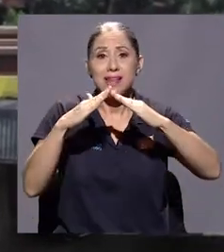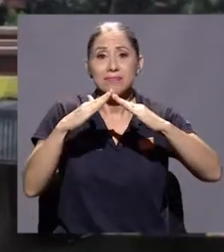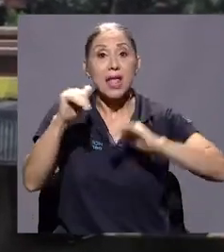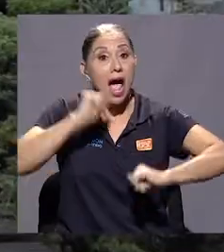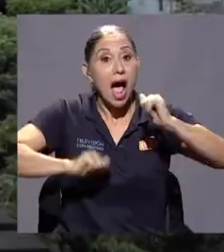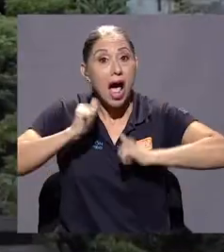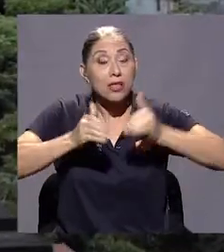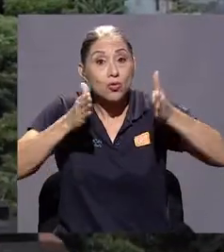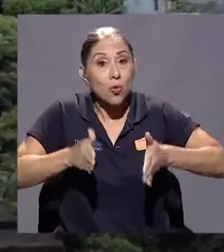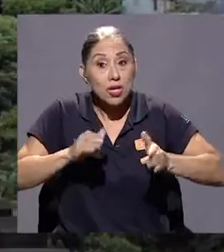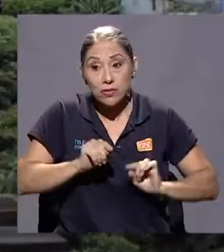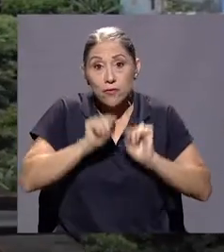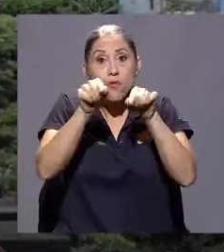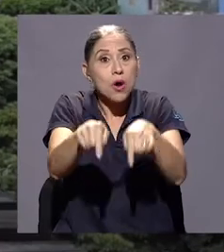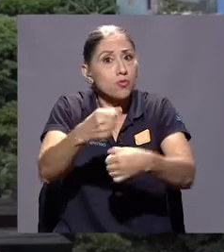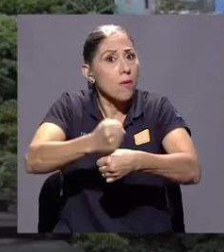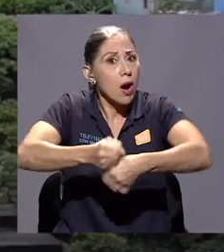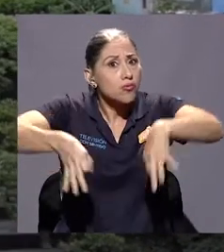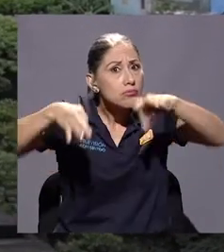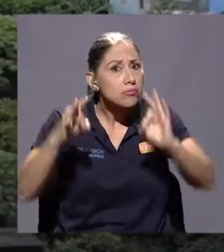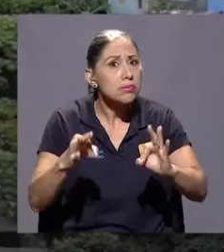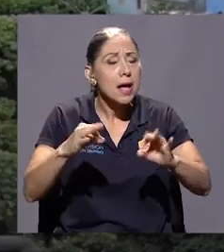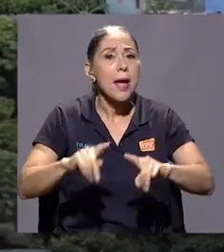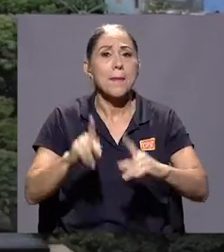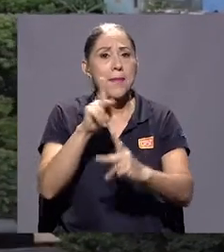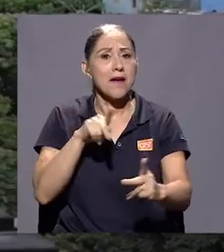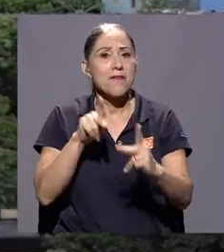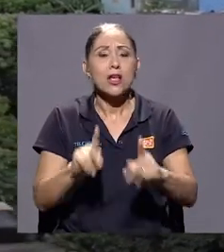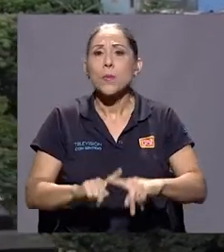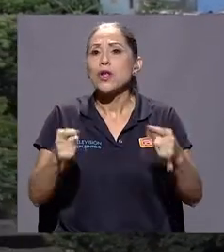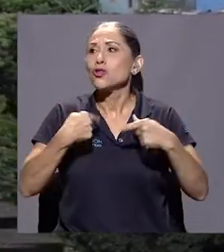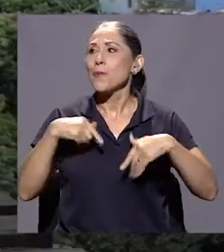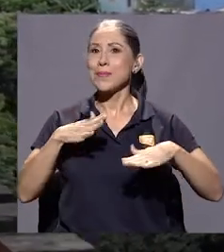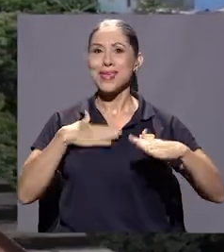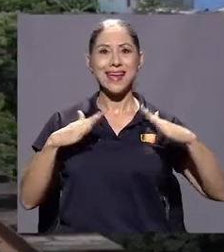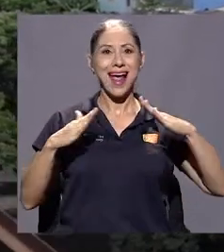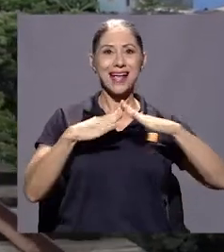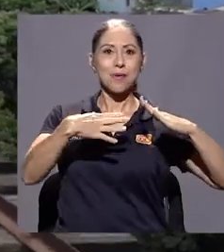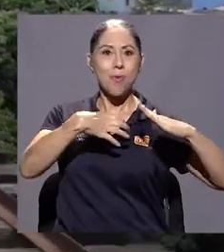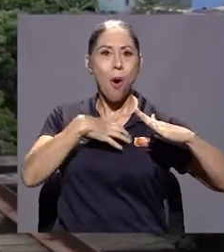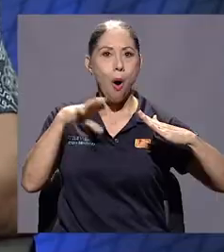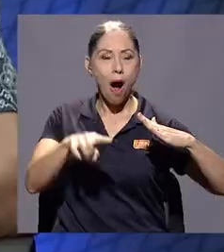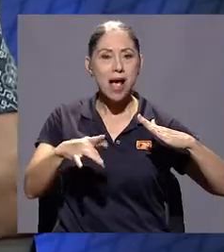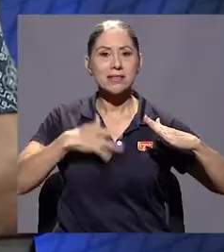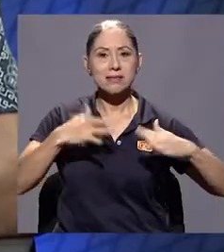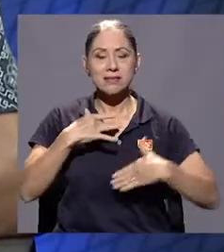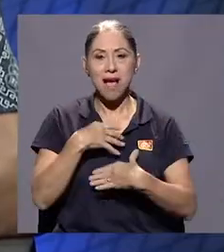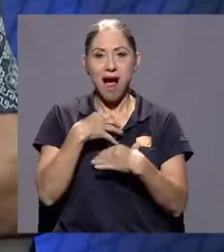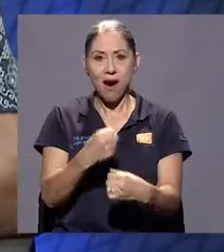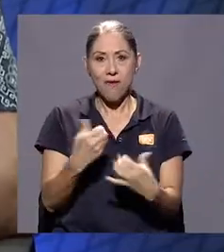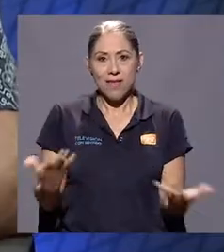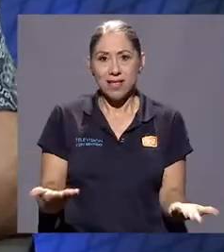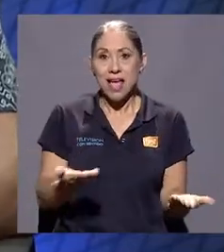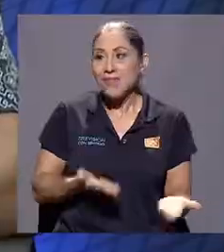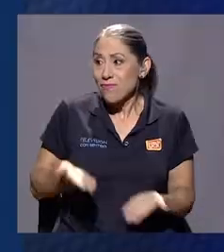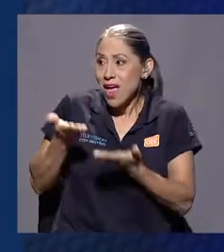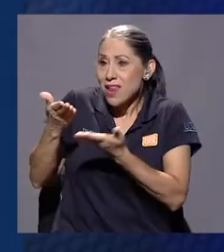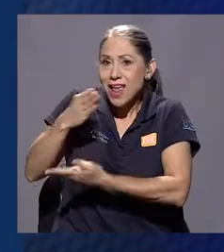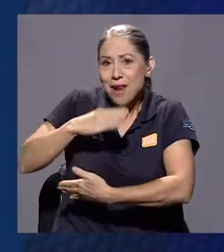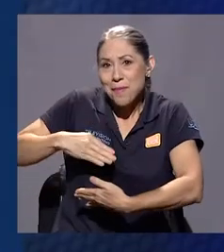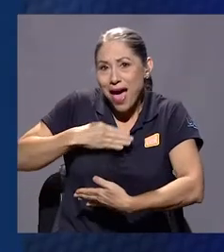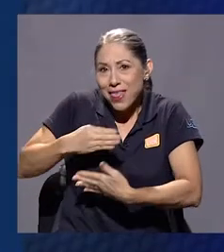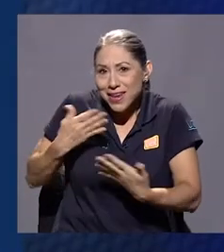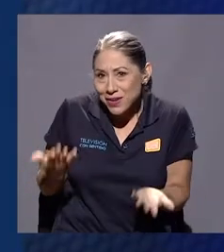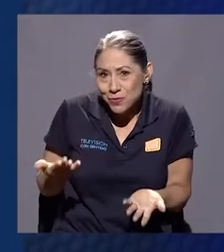fueron, hicieron un buen trabajo todos, perfecto, pero yo estaba en mi casa. Entonces, eso me generaba confianza, la verdad. Tenía el padrino,